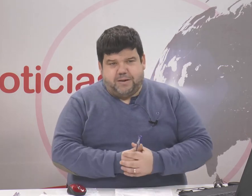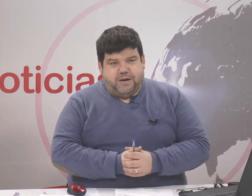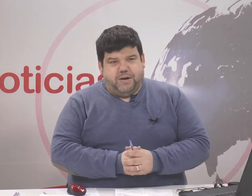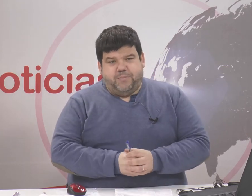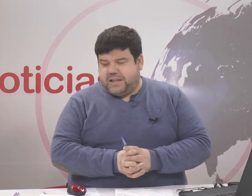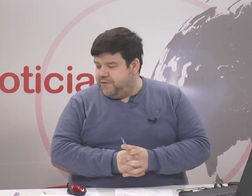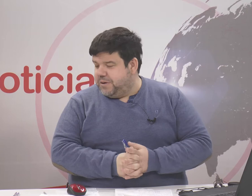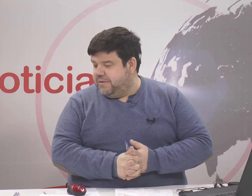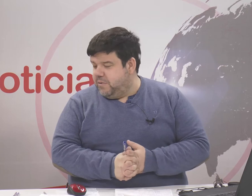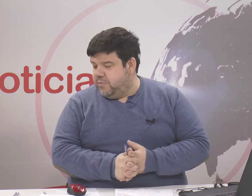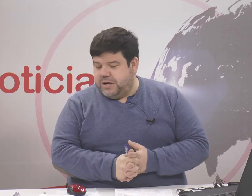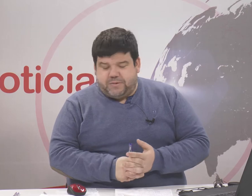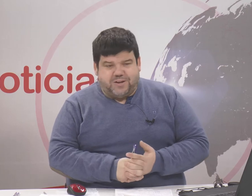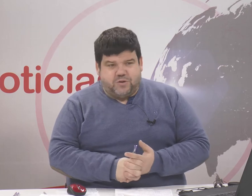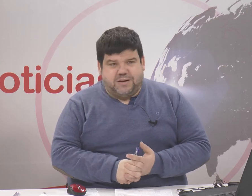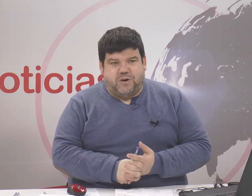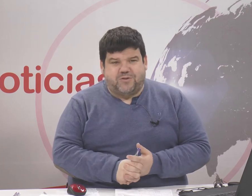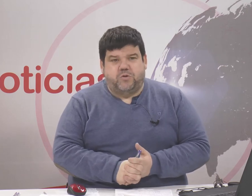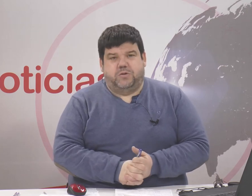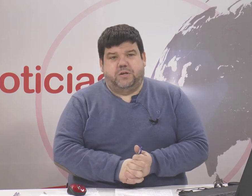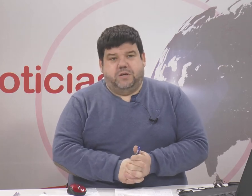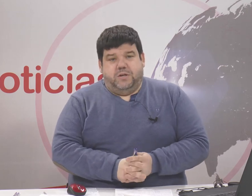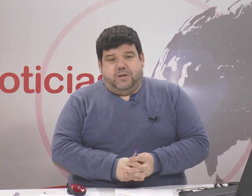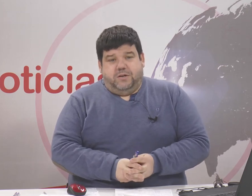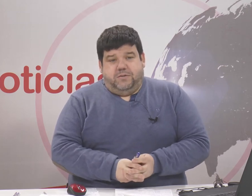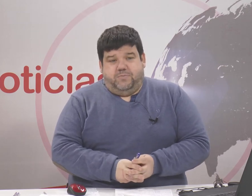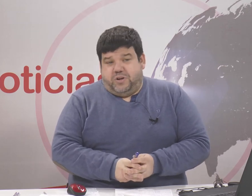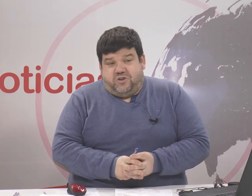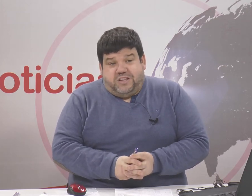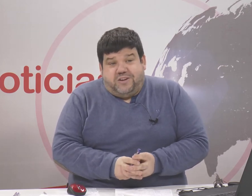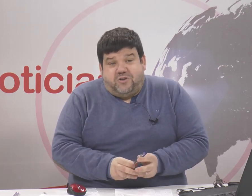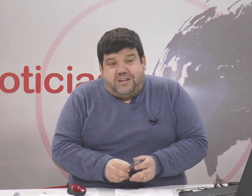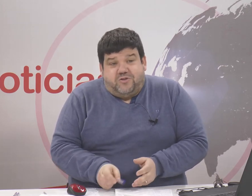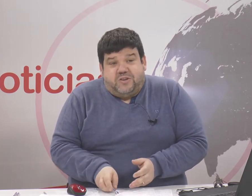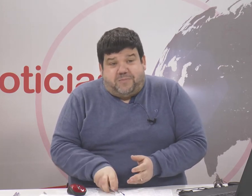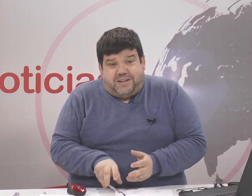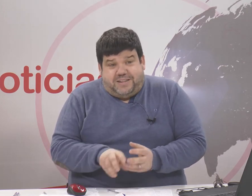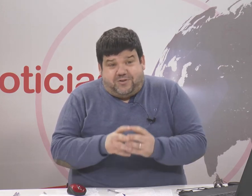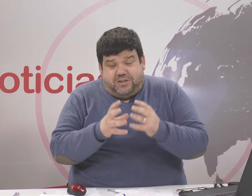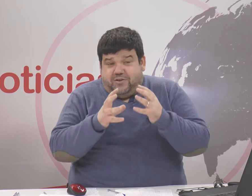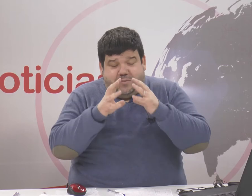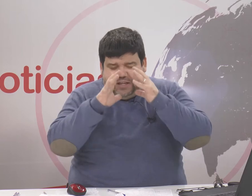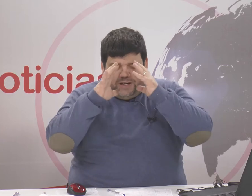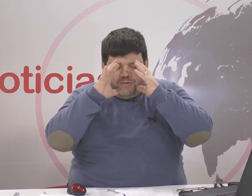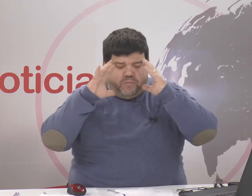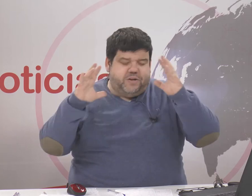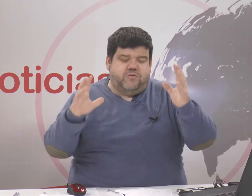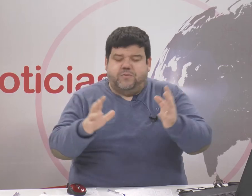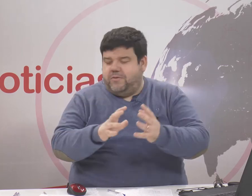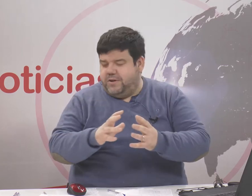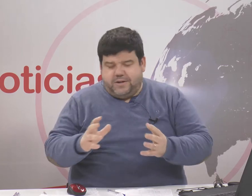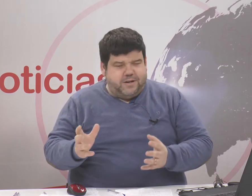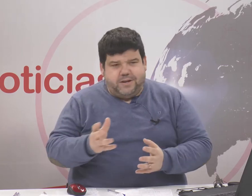de la plataforma que lo vamos a poner abierto estamos a todo por esconder esconder no soy capaz ni de esconder lo que me tiene ahora mismo